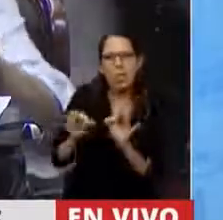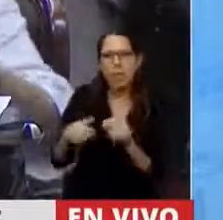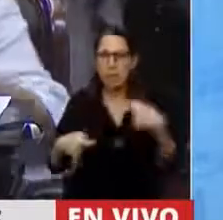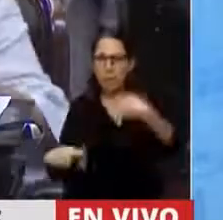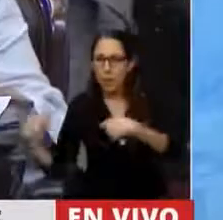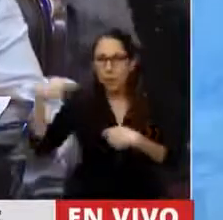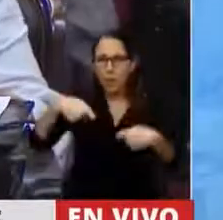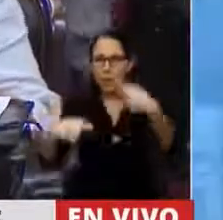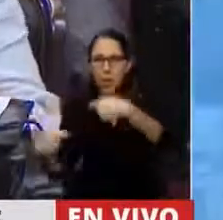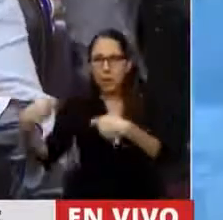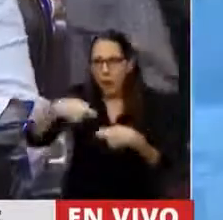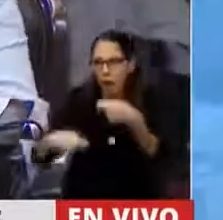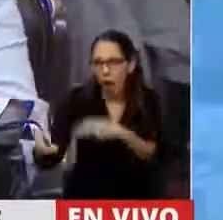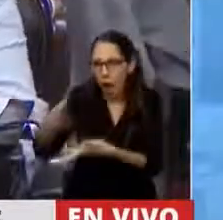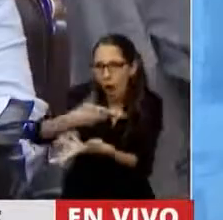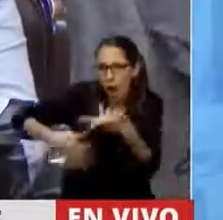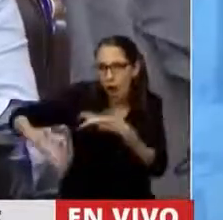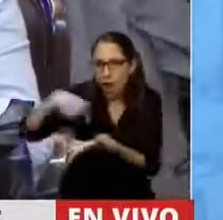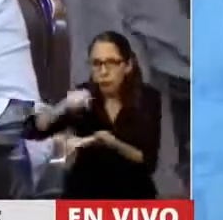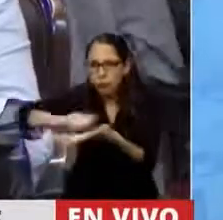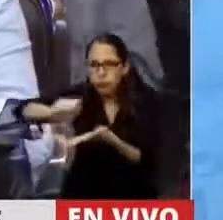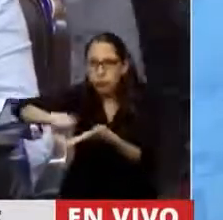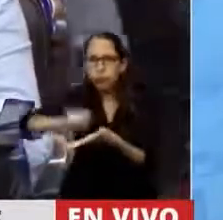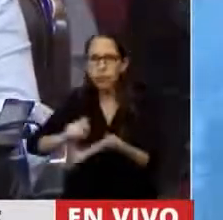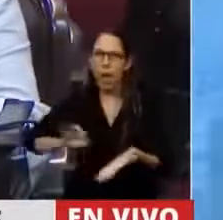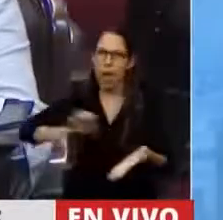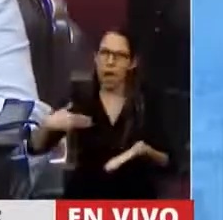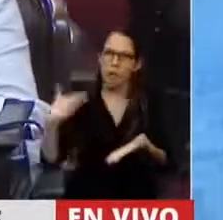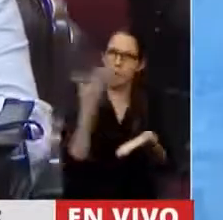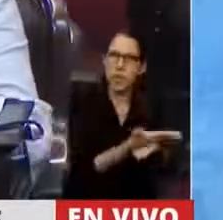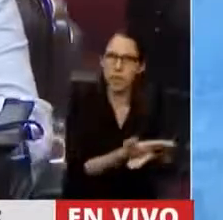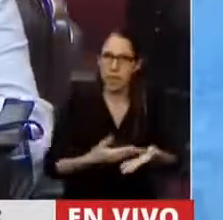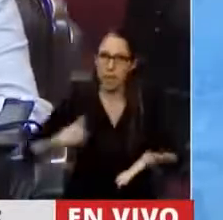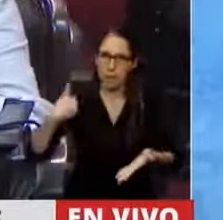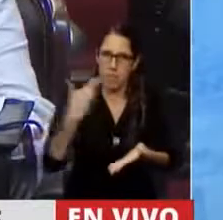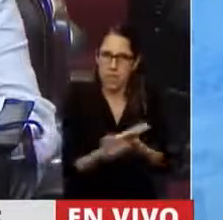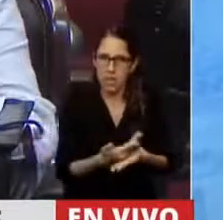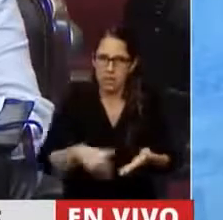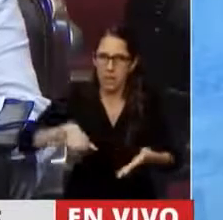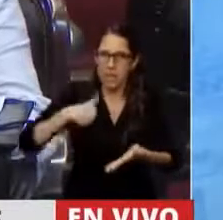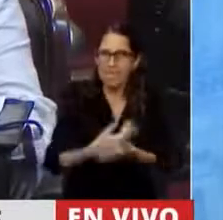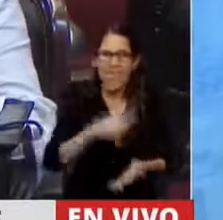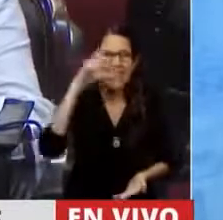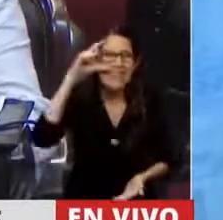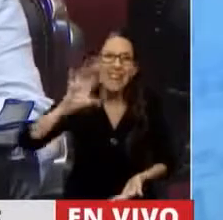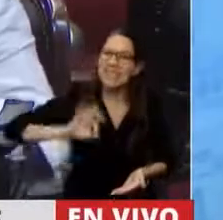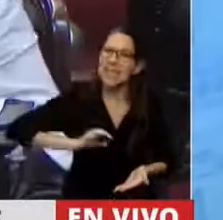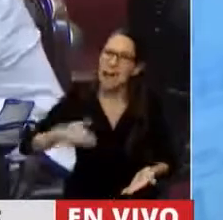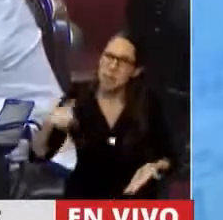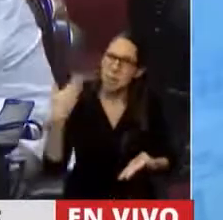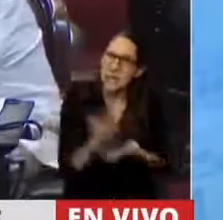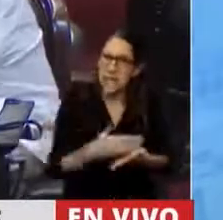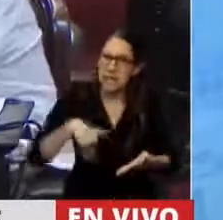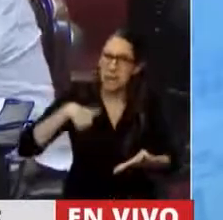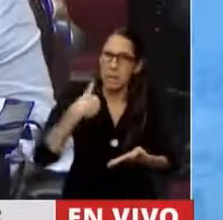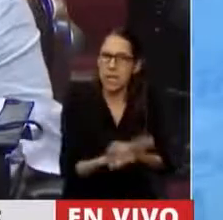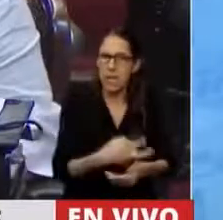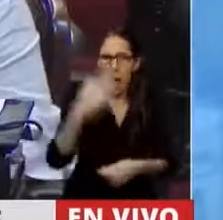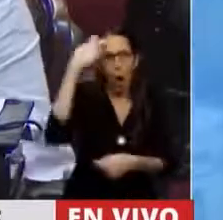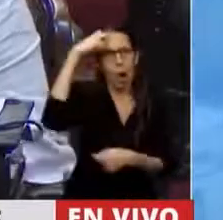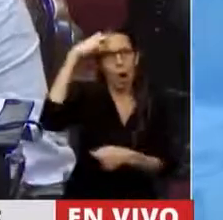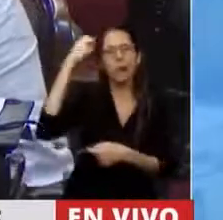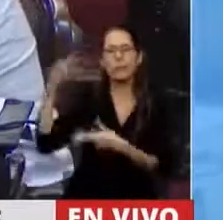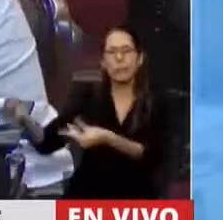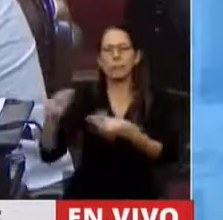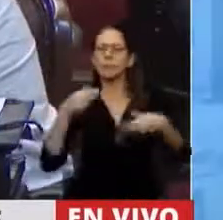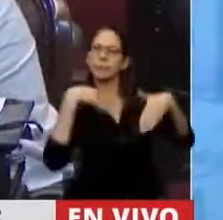y que no dejaron de presentarlo durante más de una década, a pesar de que este Congreso decidió dejarlo